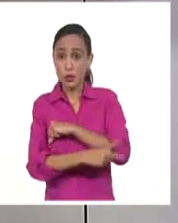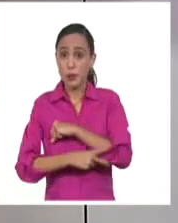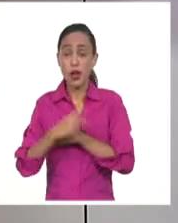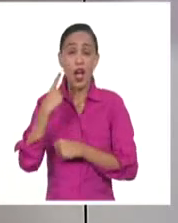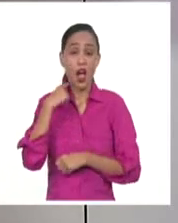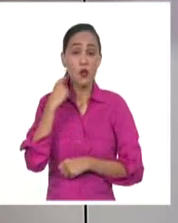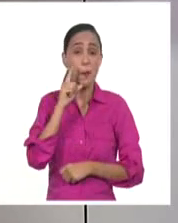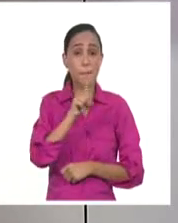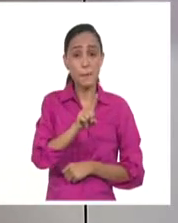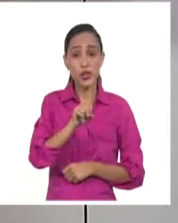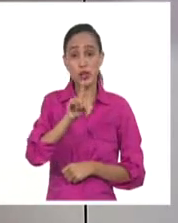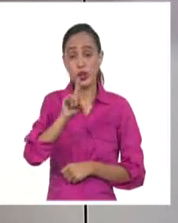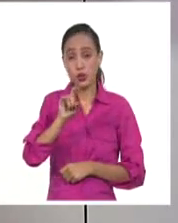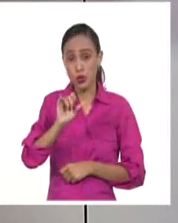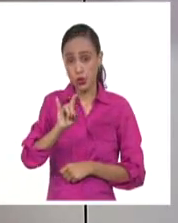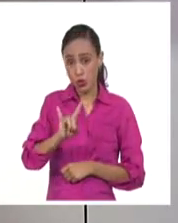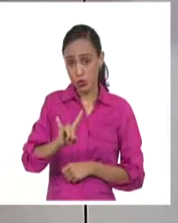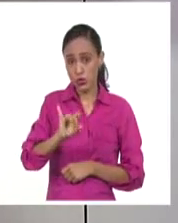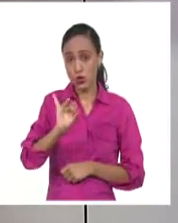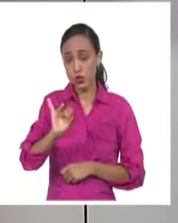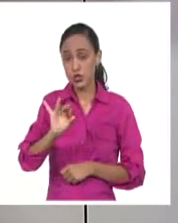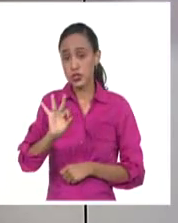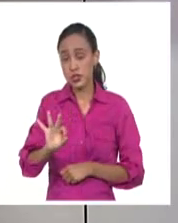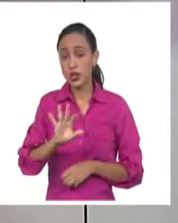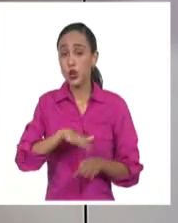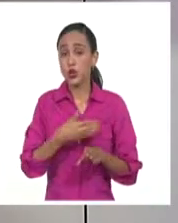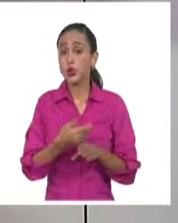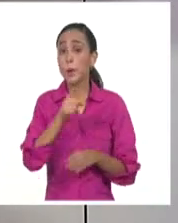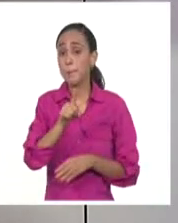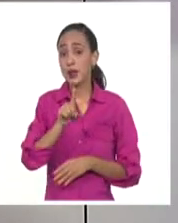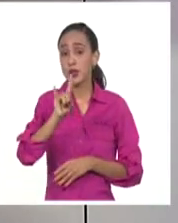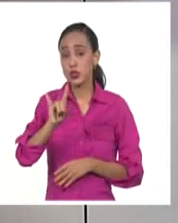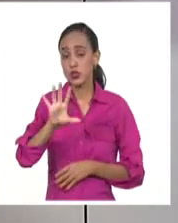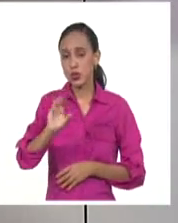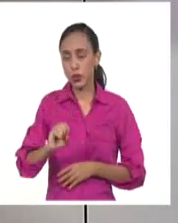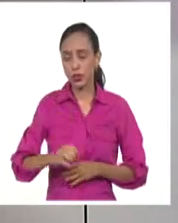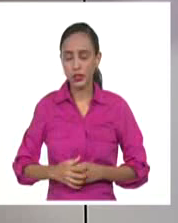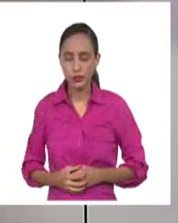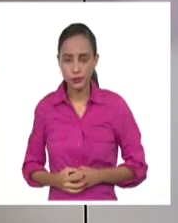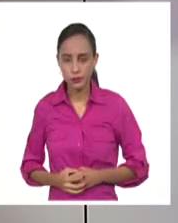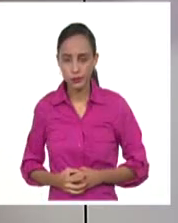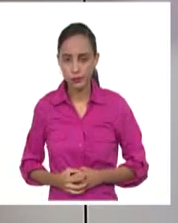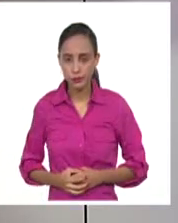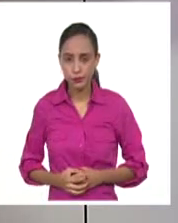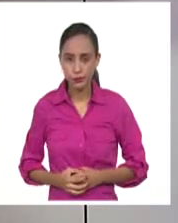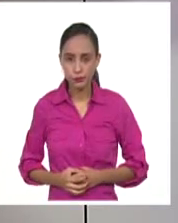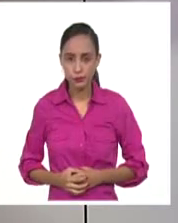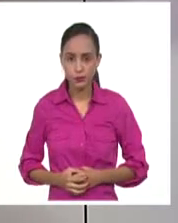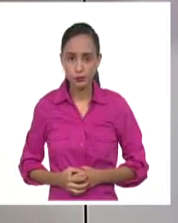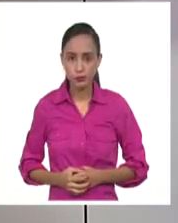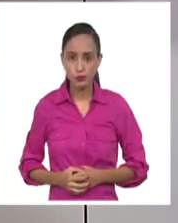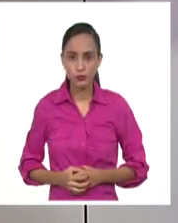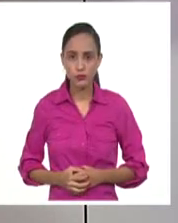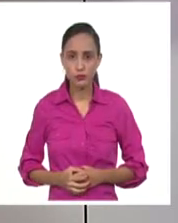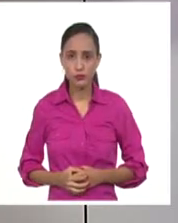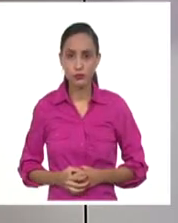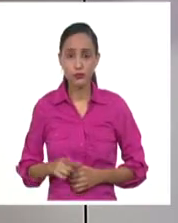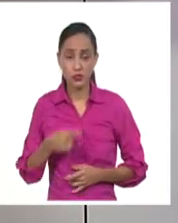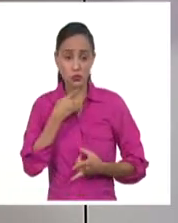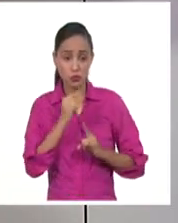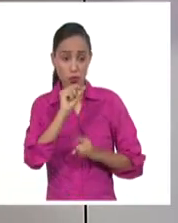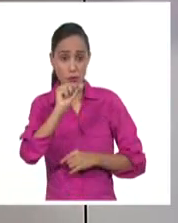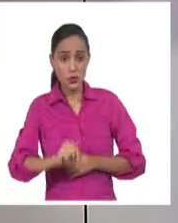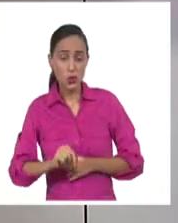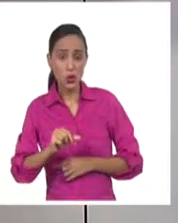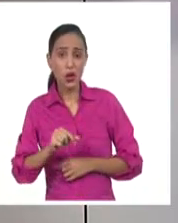1877 y 1950. Esos crímenes se cometieron con impunidad frecuentemente en